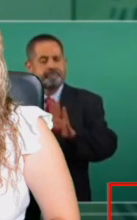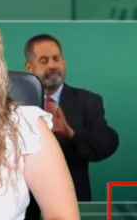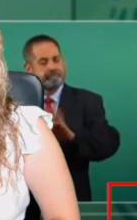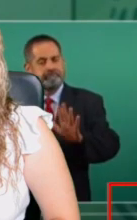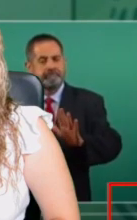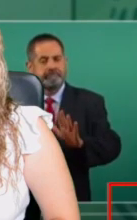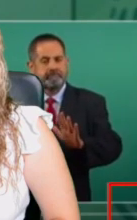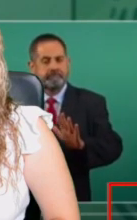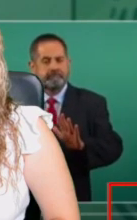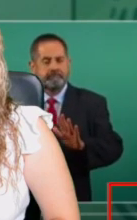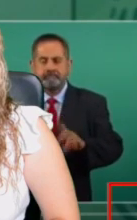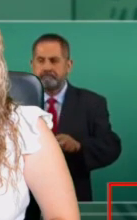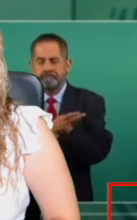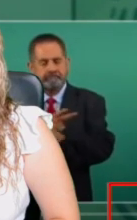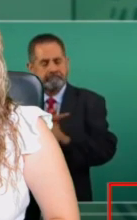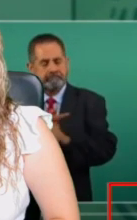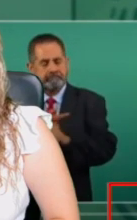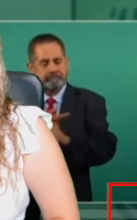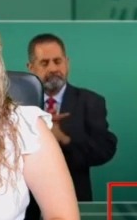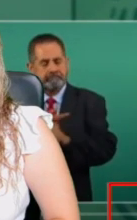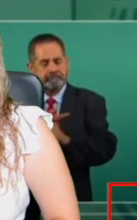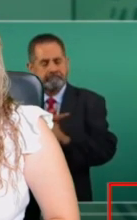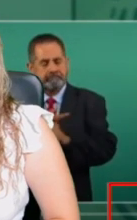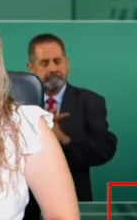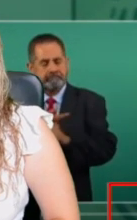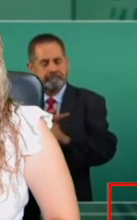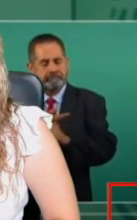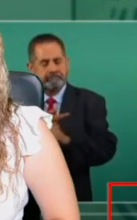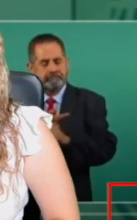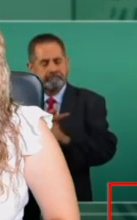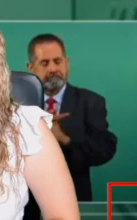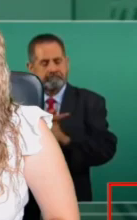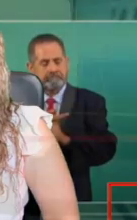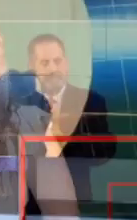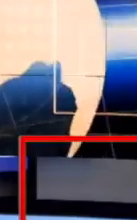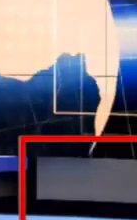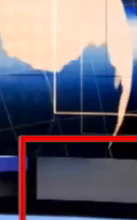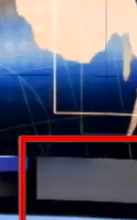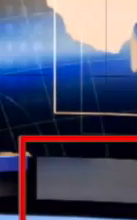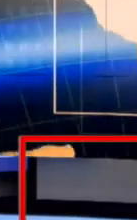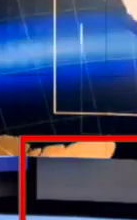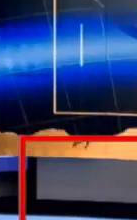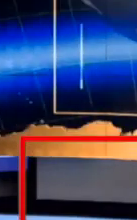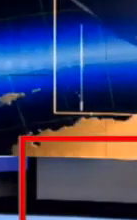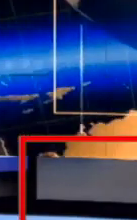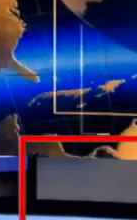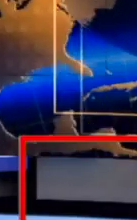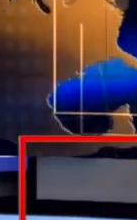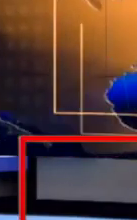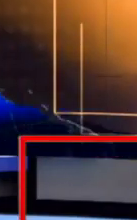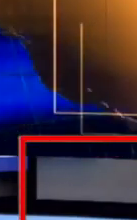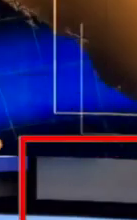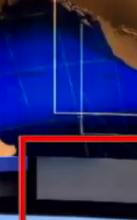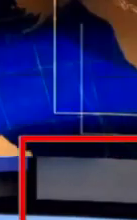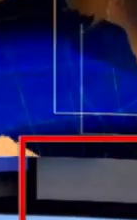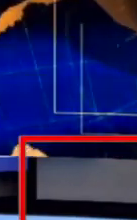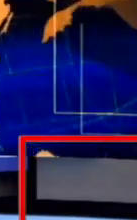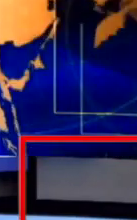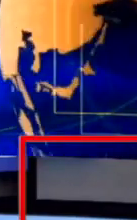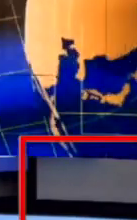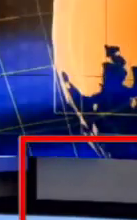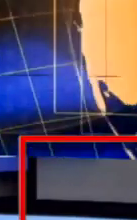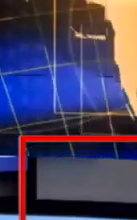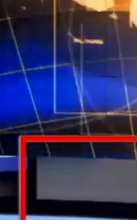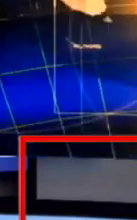que se quede atrás. Pues ahí están las palabras del presidente López Obrador con